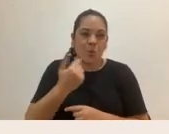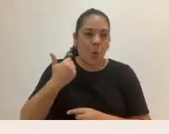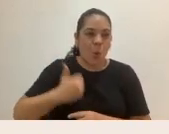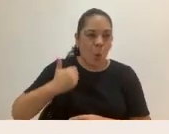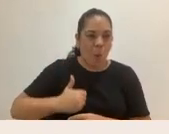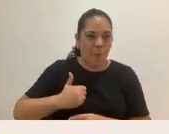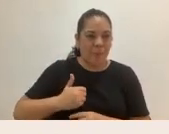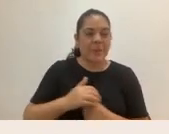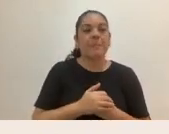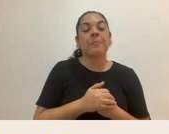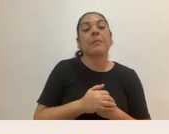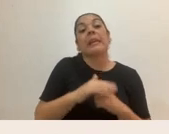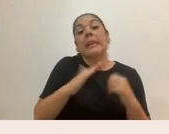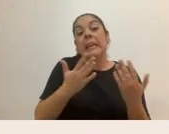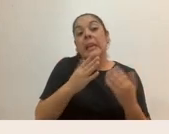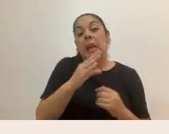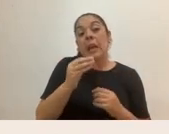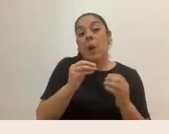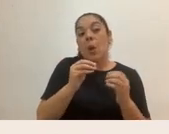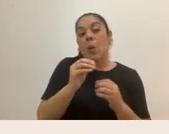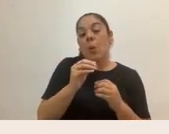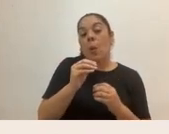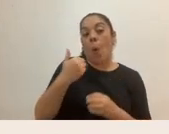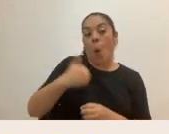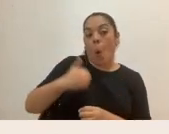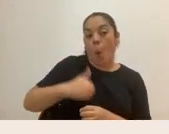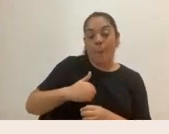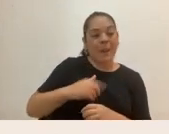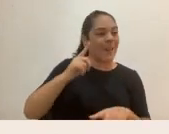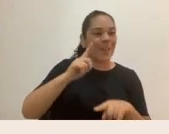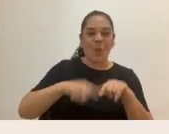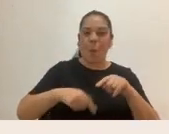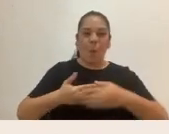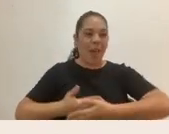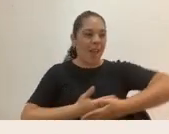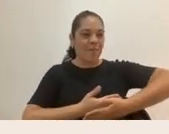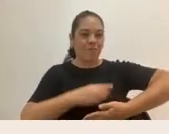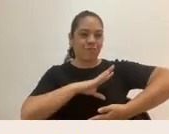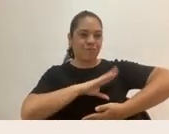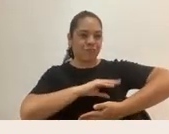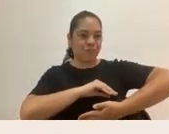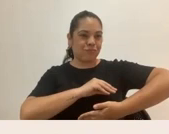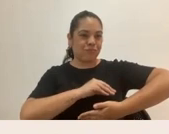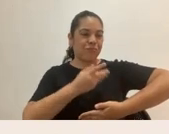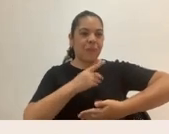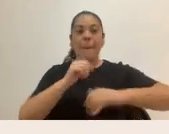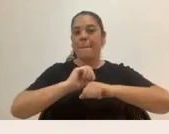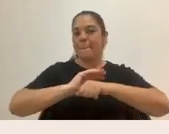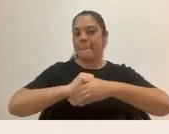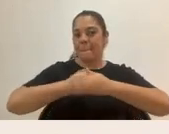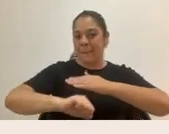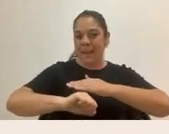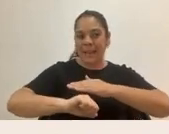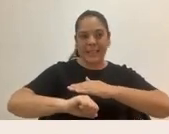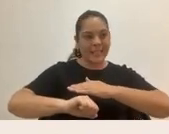Y como hombres, tampoco pueden ni amamantar, ni parir, ni gestar, ni